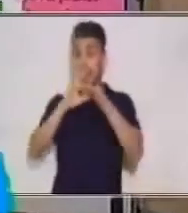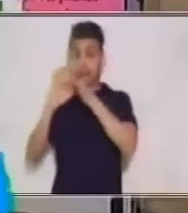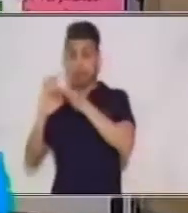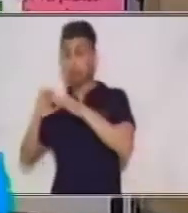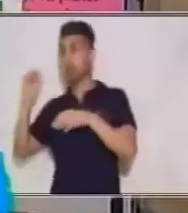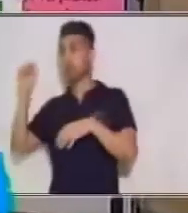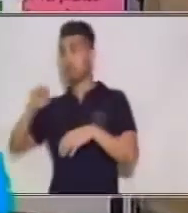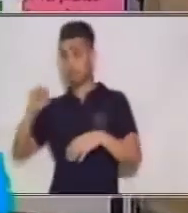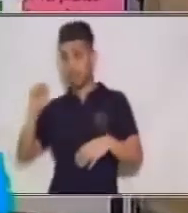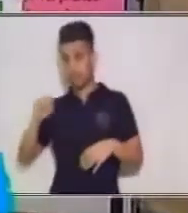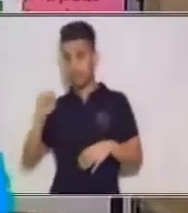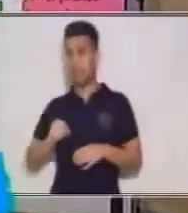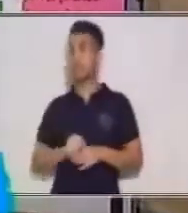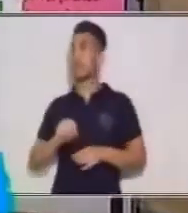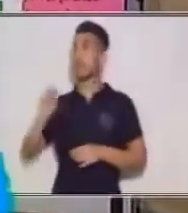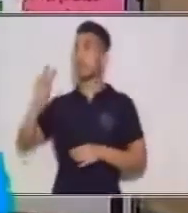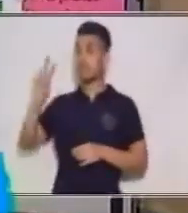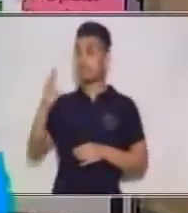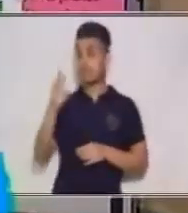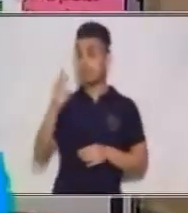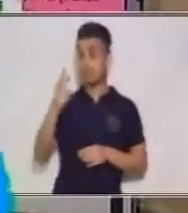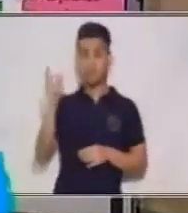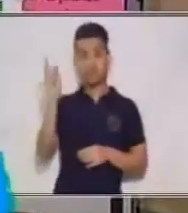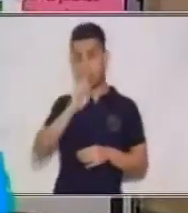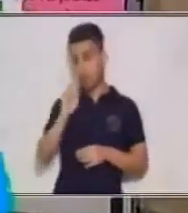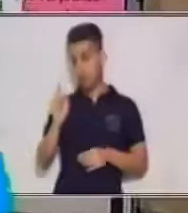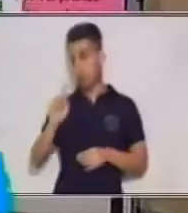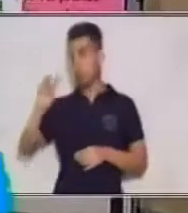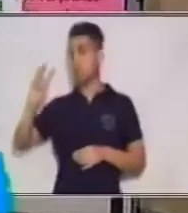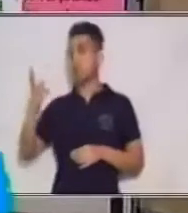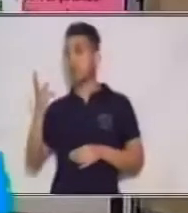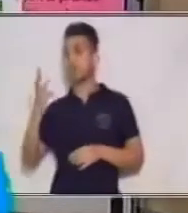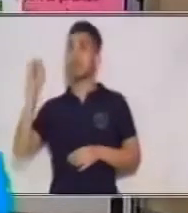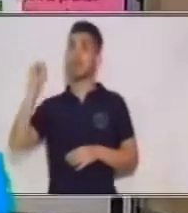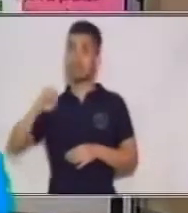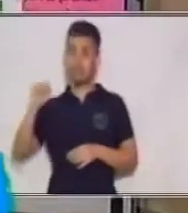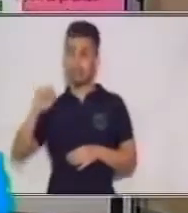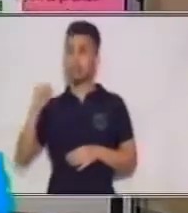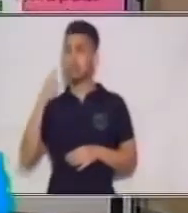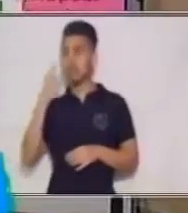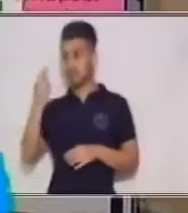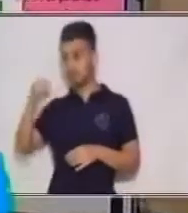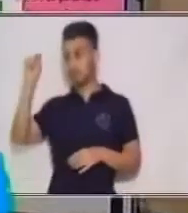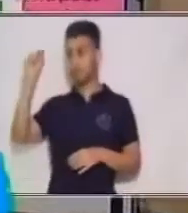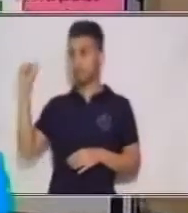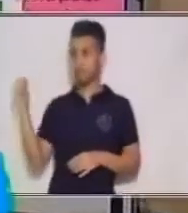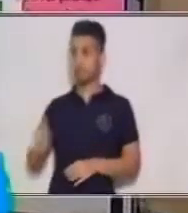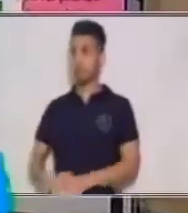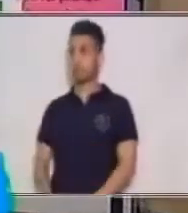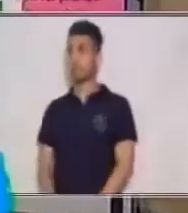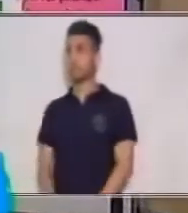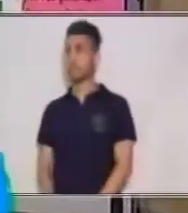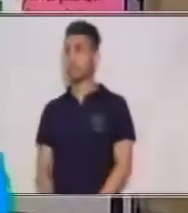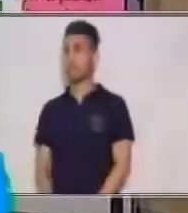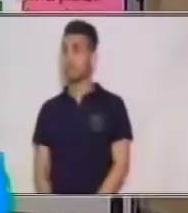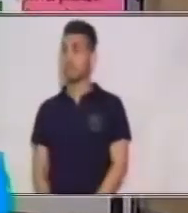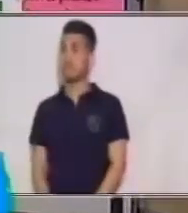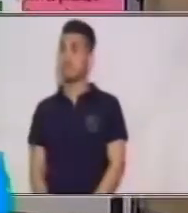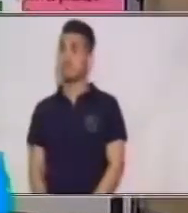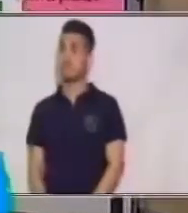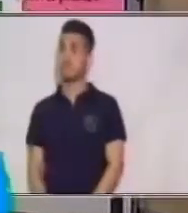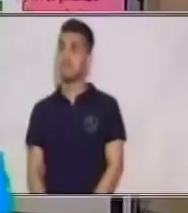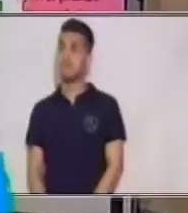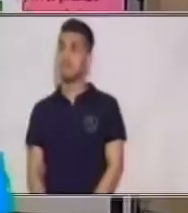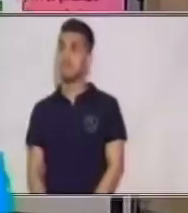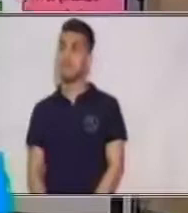si lo cumple. Y la tercera relación, lo cumple. Esta, no lo cumple. La segunda,